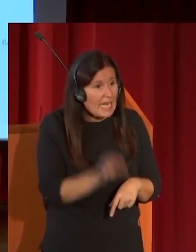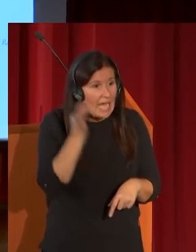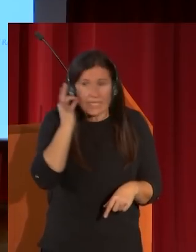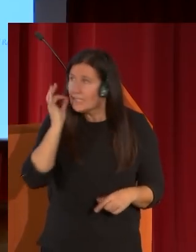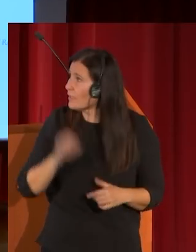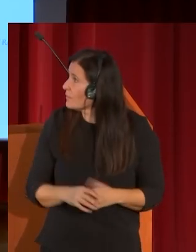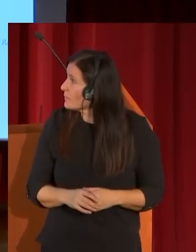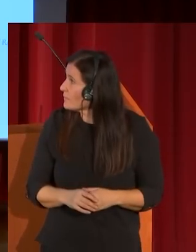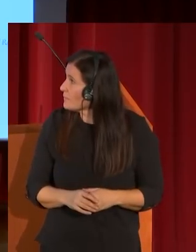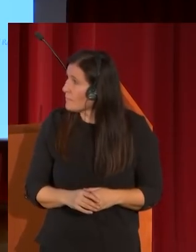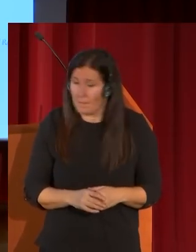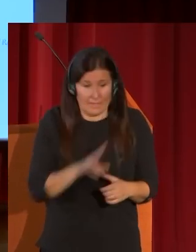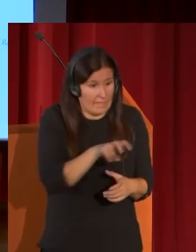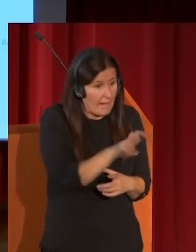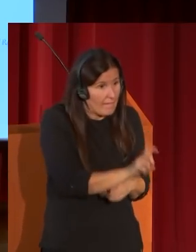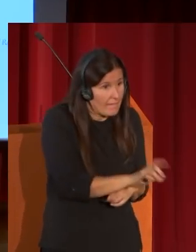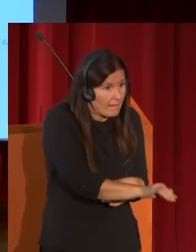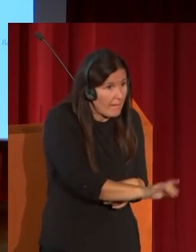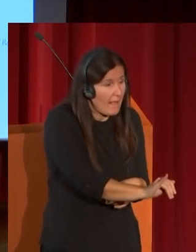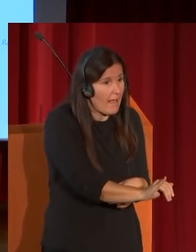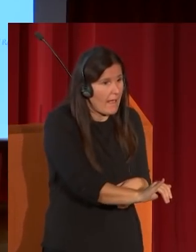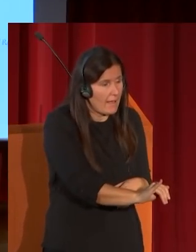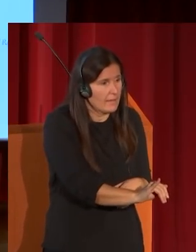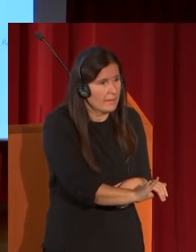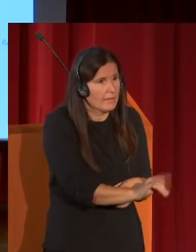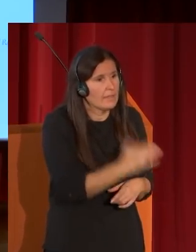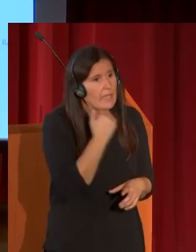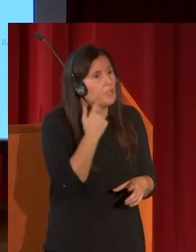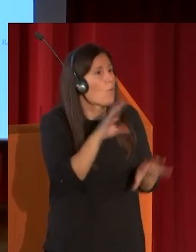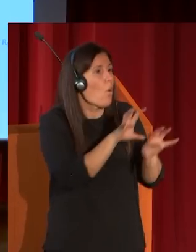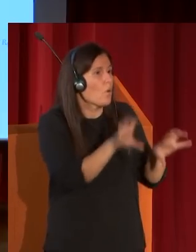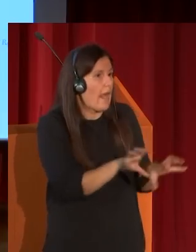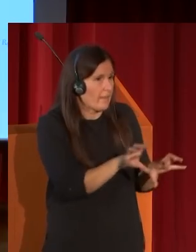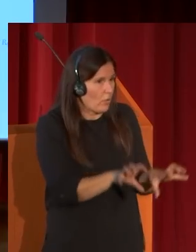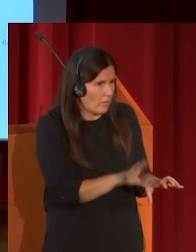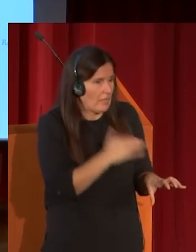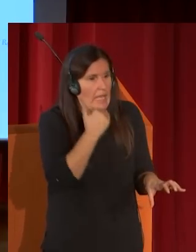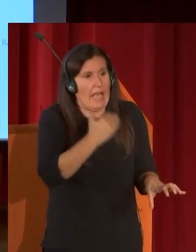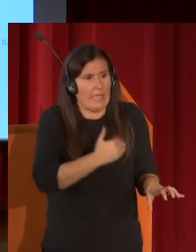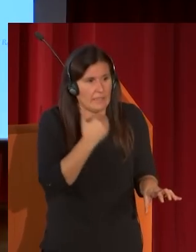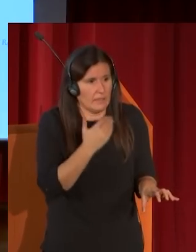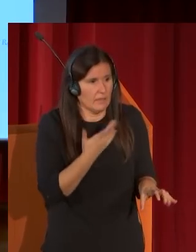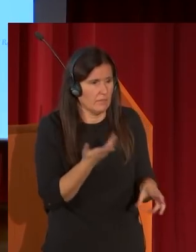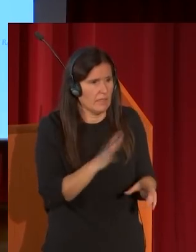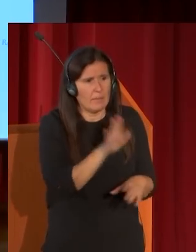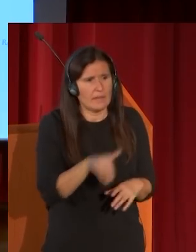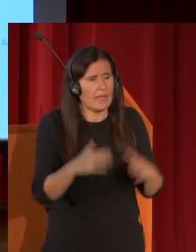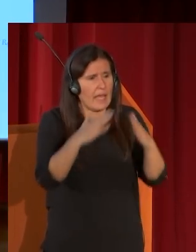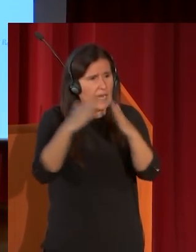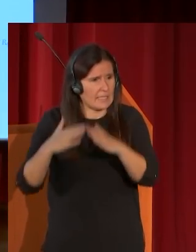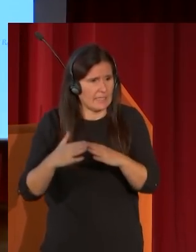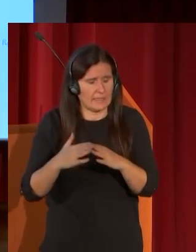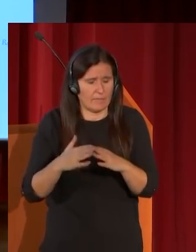casi decorativo aunque está tratado del natural es una obra inédita también como la de las casas del realejo bajo